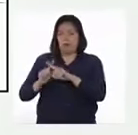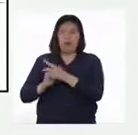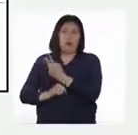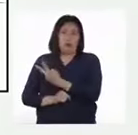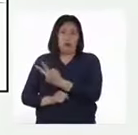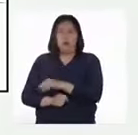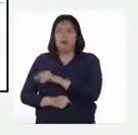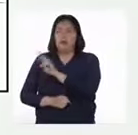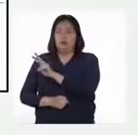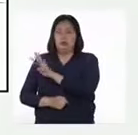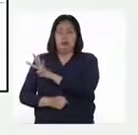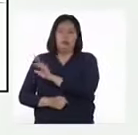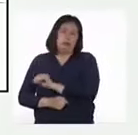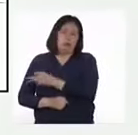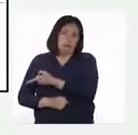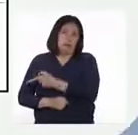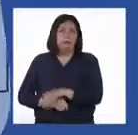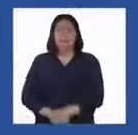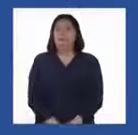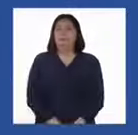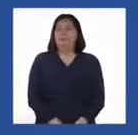240 vicuñas.